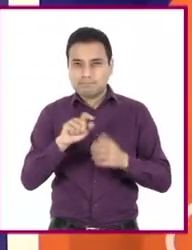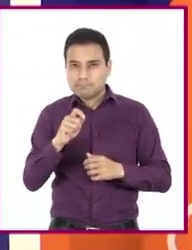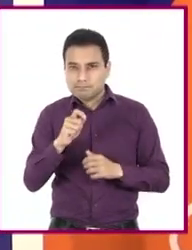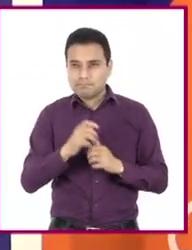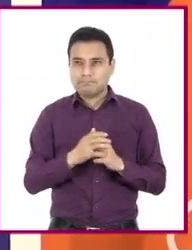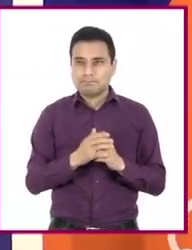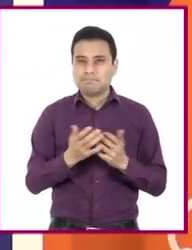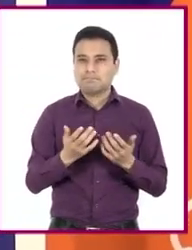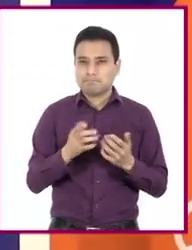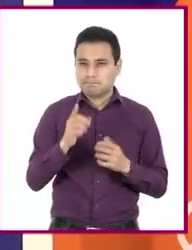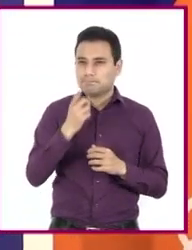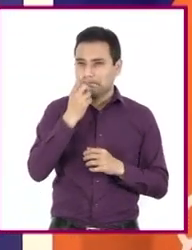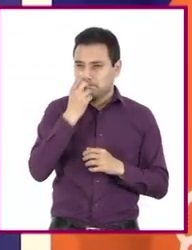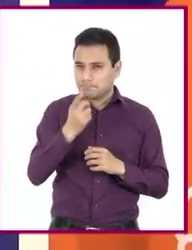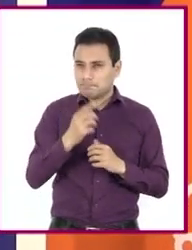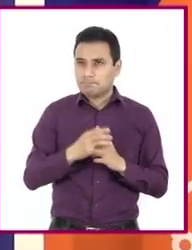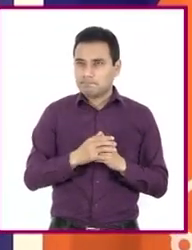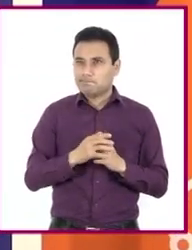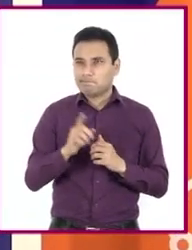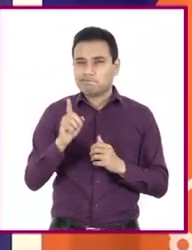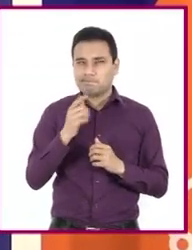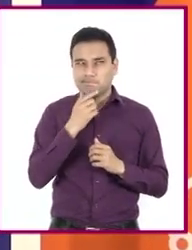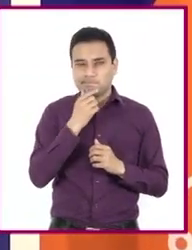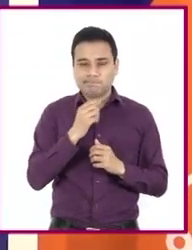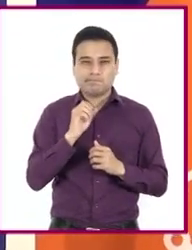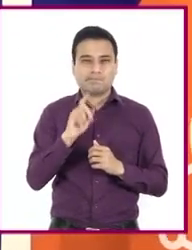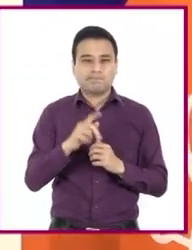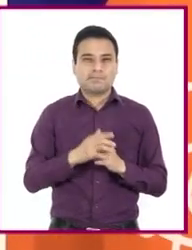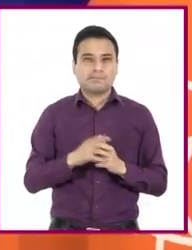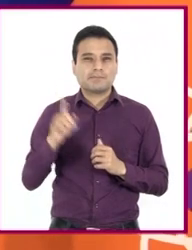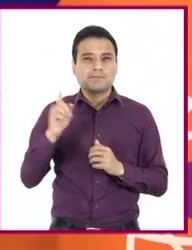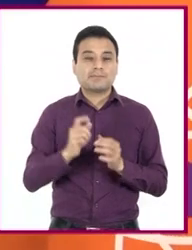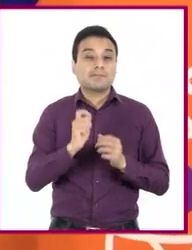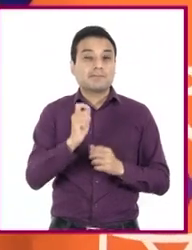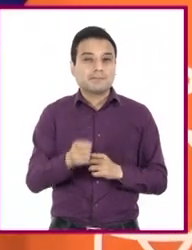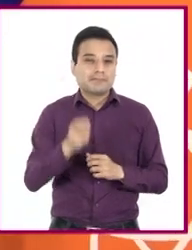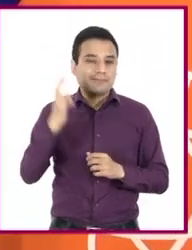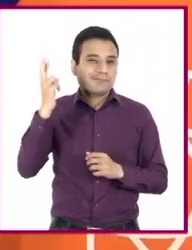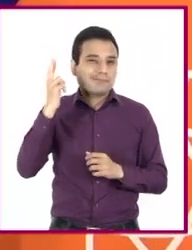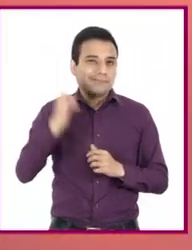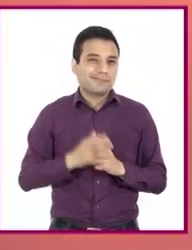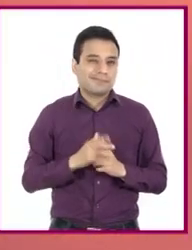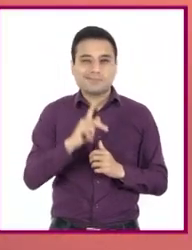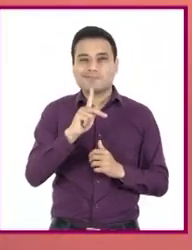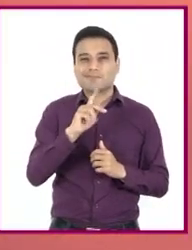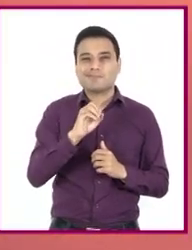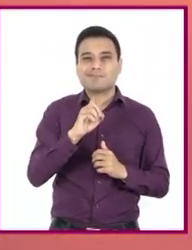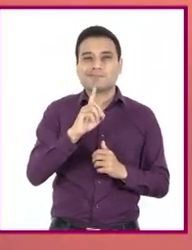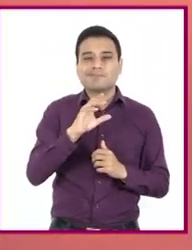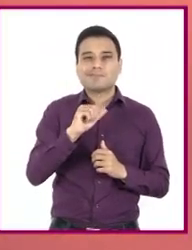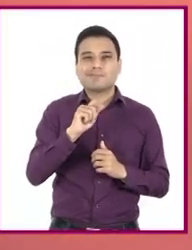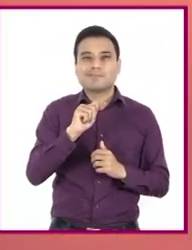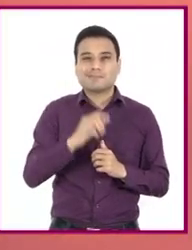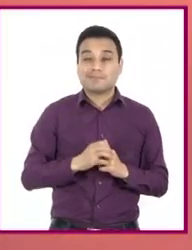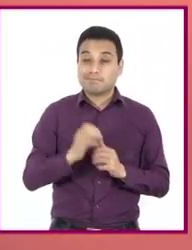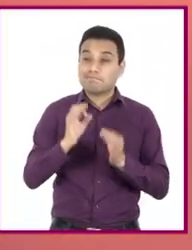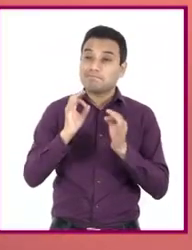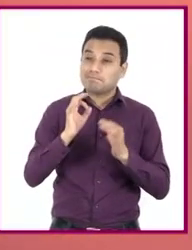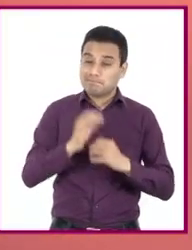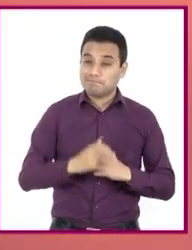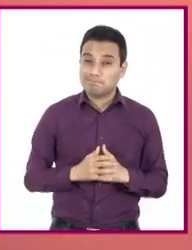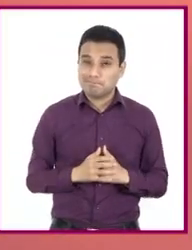el nombre de la estación. Esta referencia corresponde al programa de radio grabado, es decir, al podcast. Excelente.